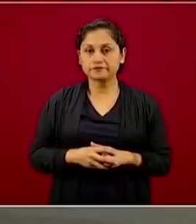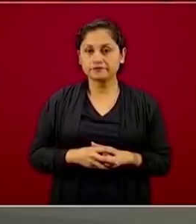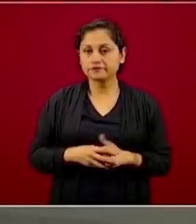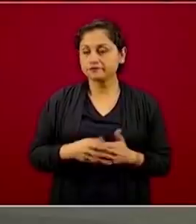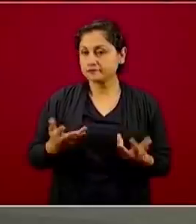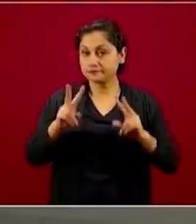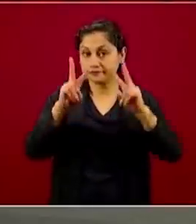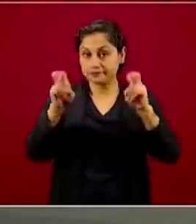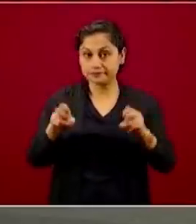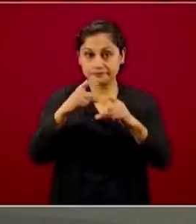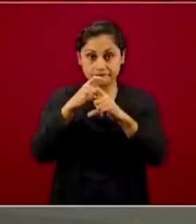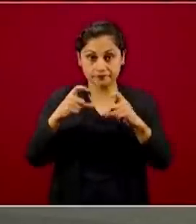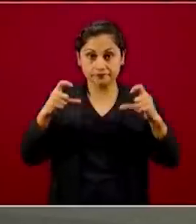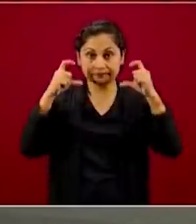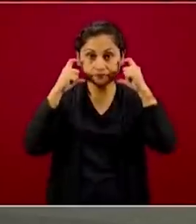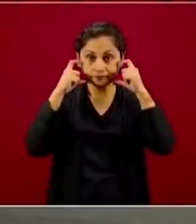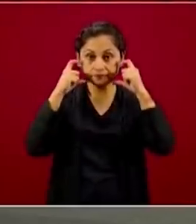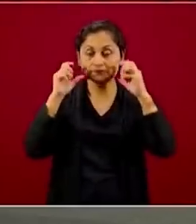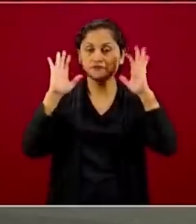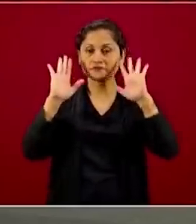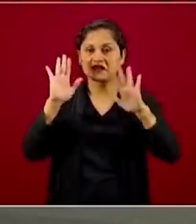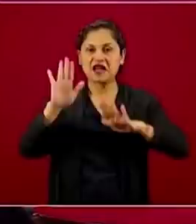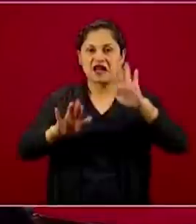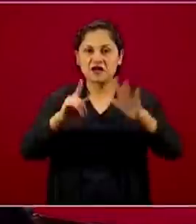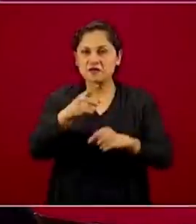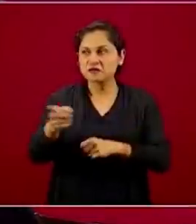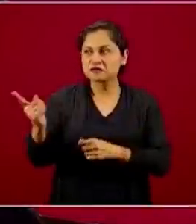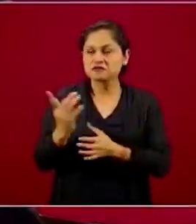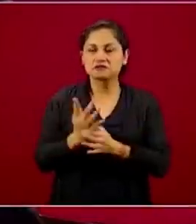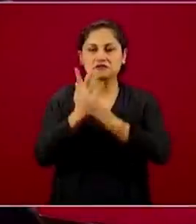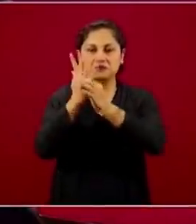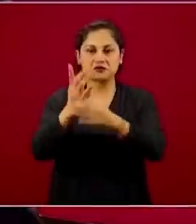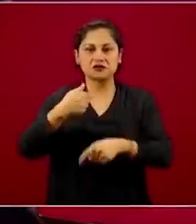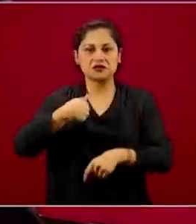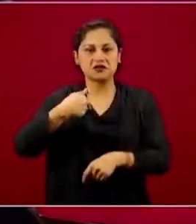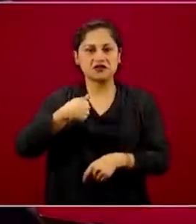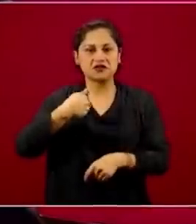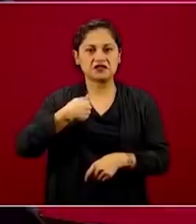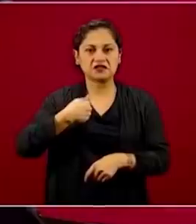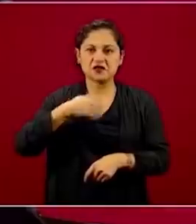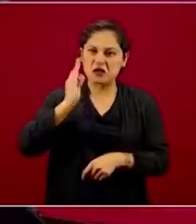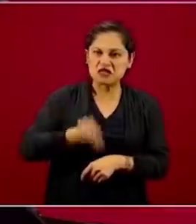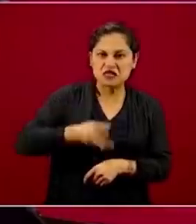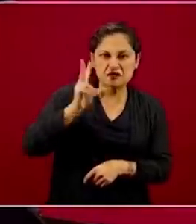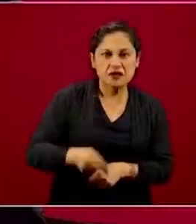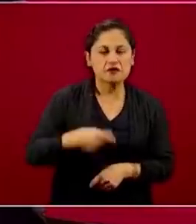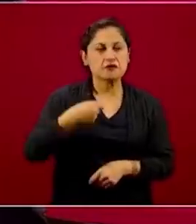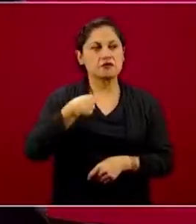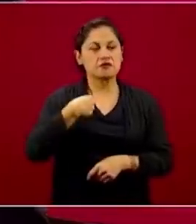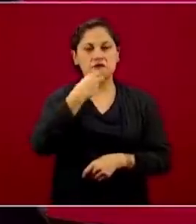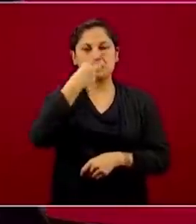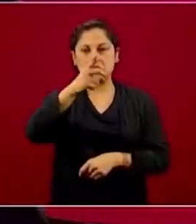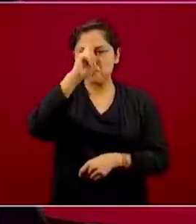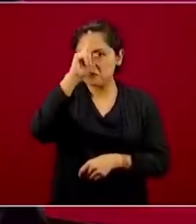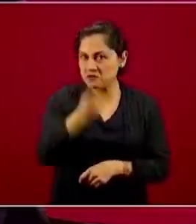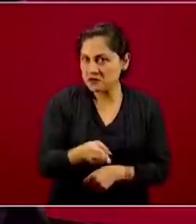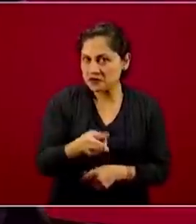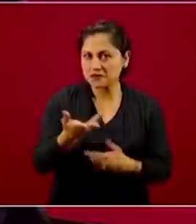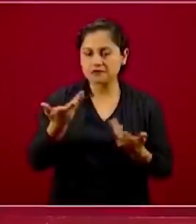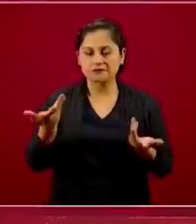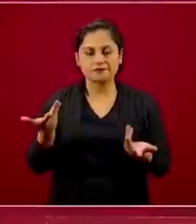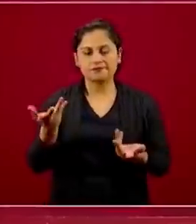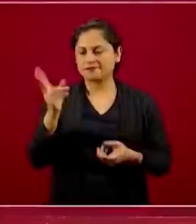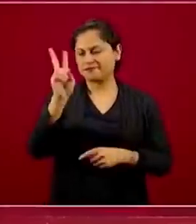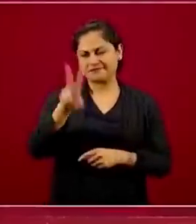en algún momento se interpretó como que yo era el enemigo del cubrebocas o estaba yo indicando que estaba prohibido usar el cubrebocas, creo que ha sido